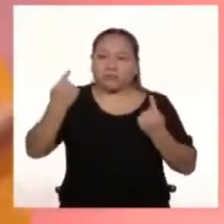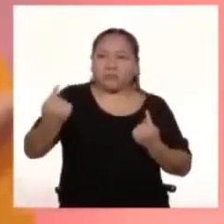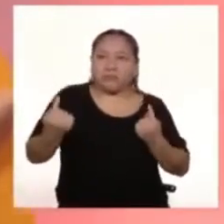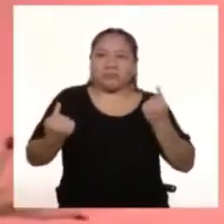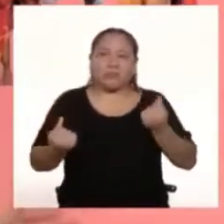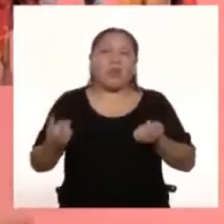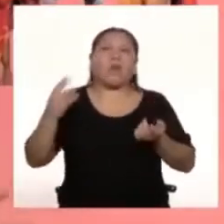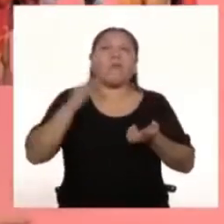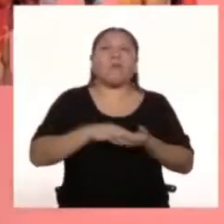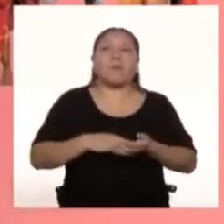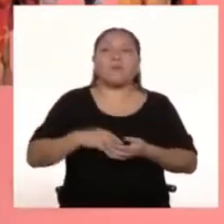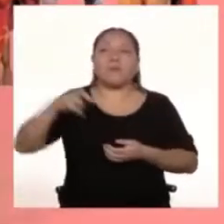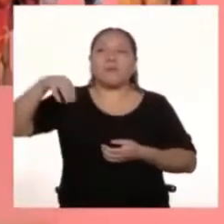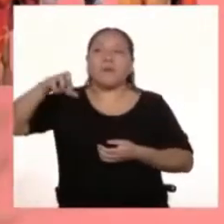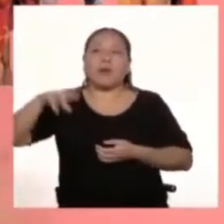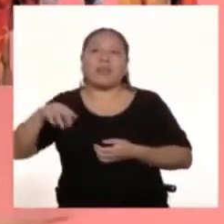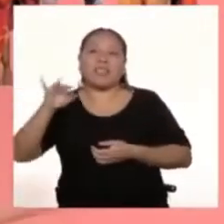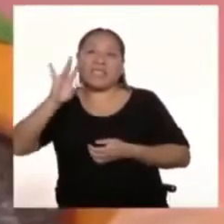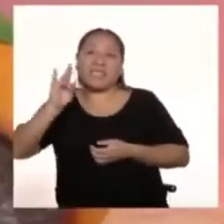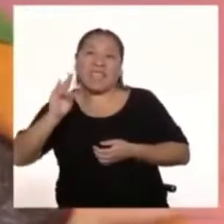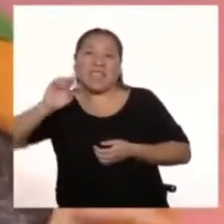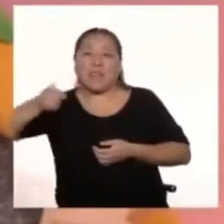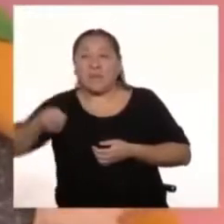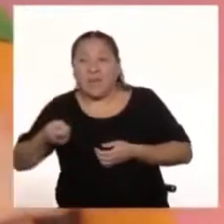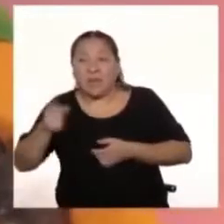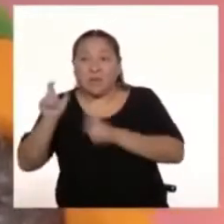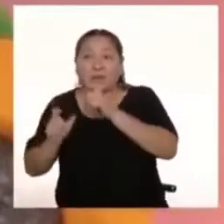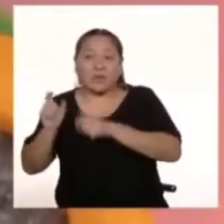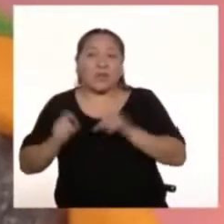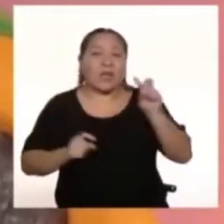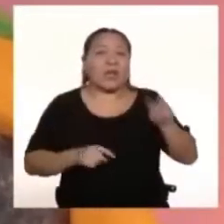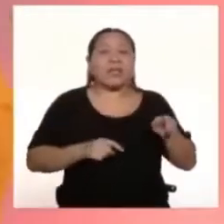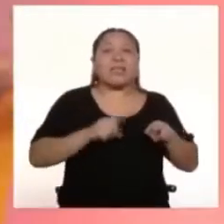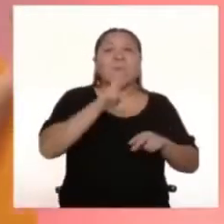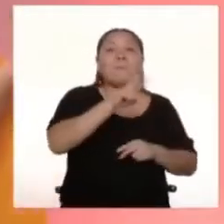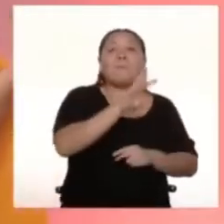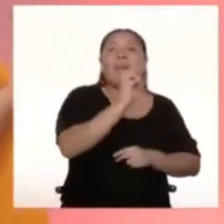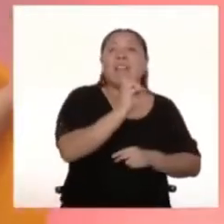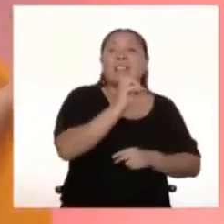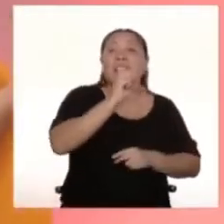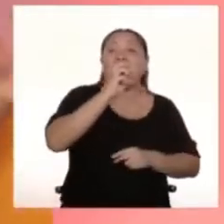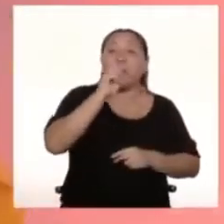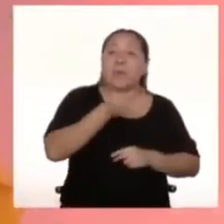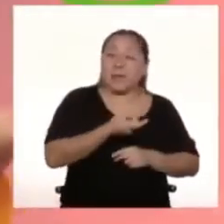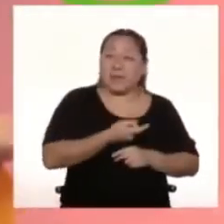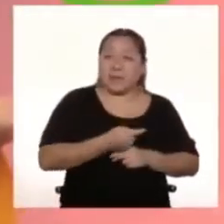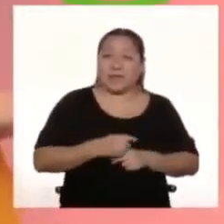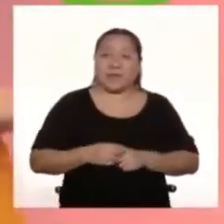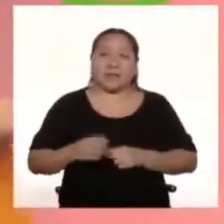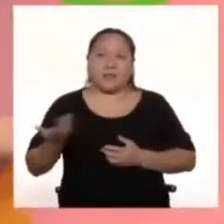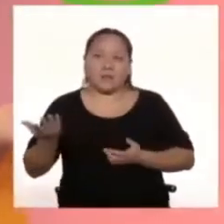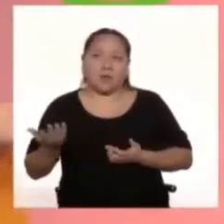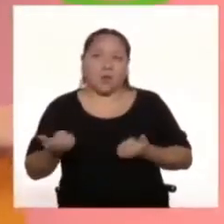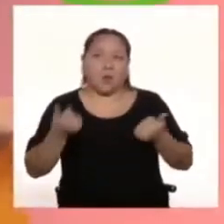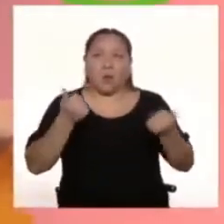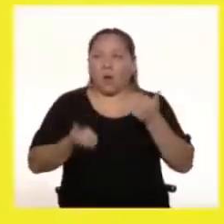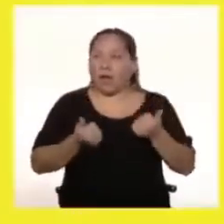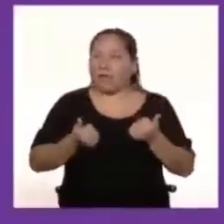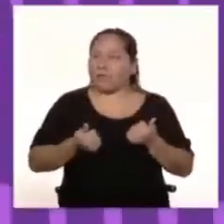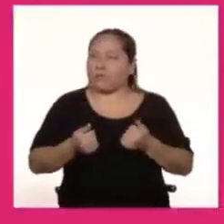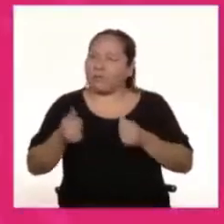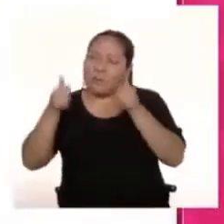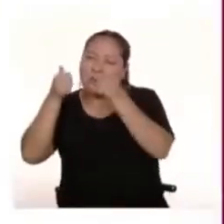Por ejemplo Marvel tiene 7000 personajes Mientras DC Tiene 20.000 Pero ¿Qué importa más? ¿La calidad O la cantidad?